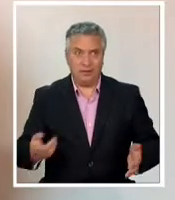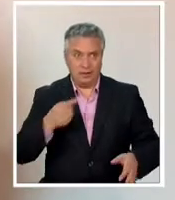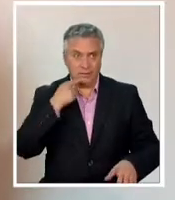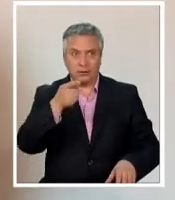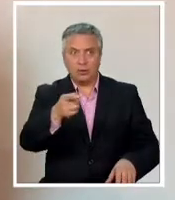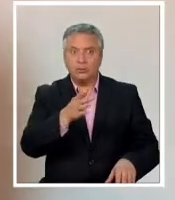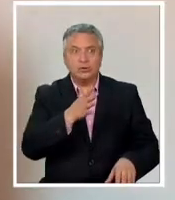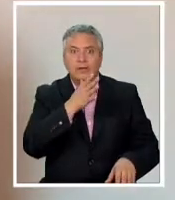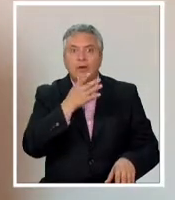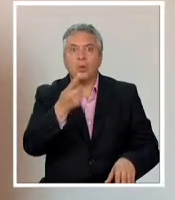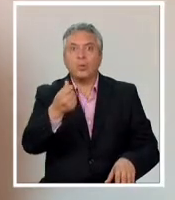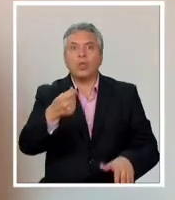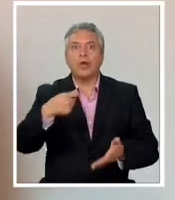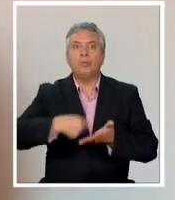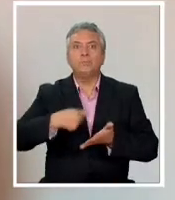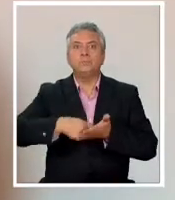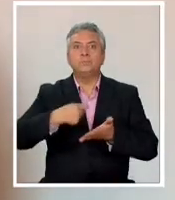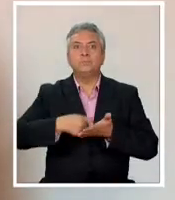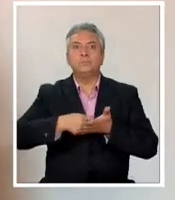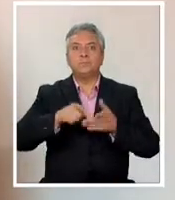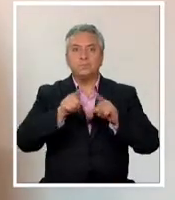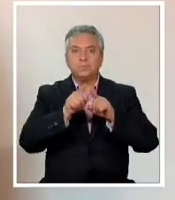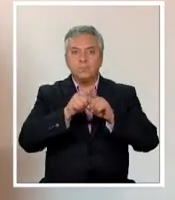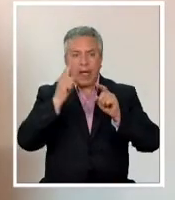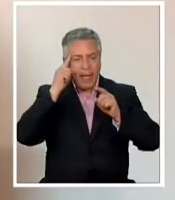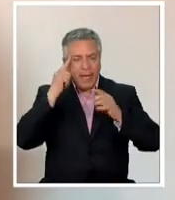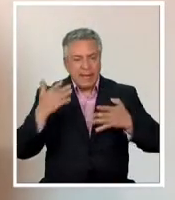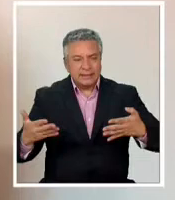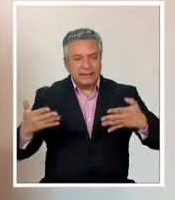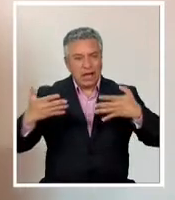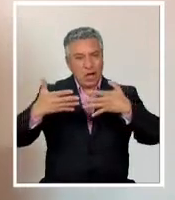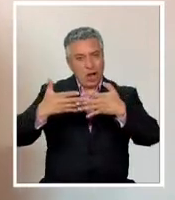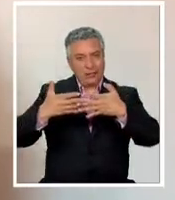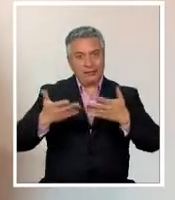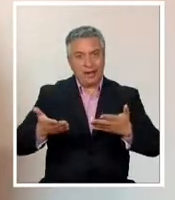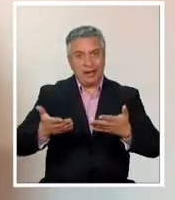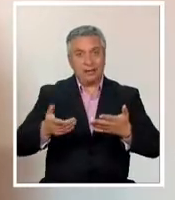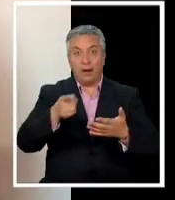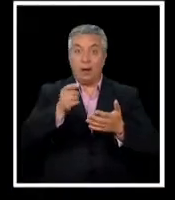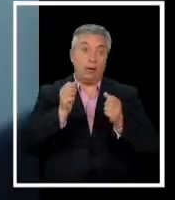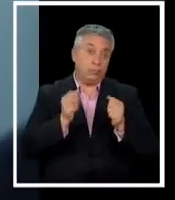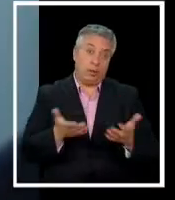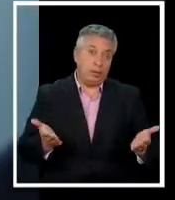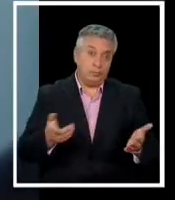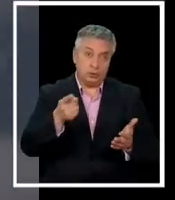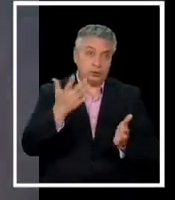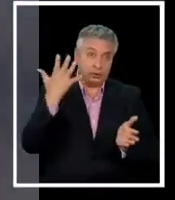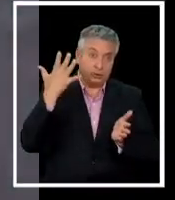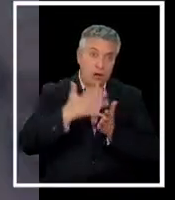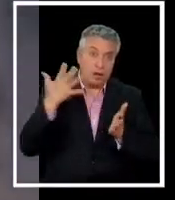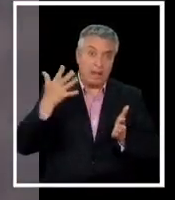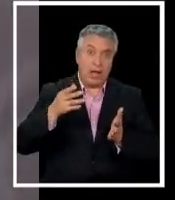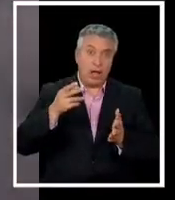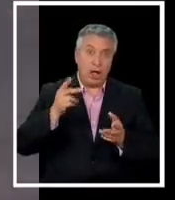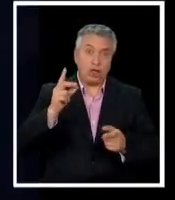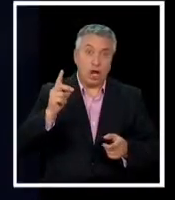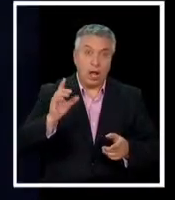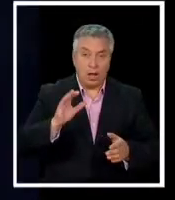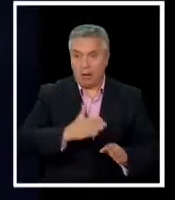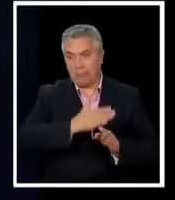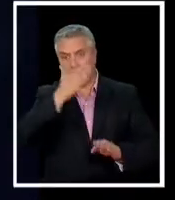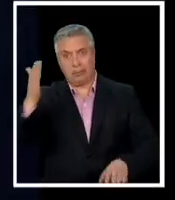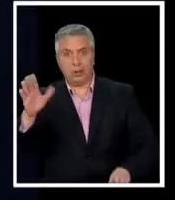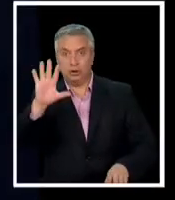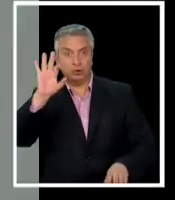cuánto te van a cobrar por lo que se llama sincronizar y puede ser no sé puede ser desde 5 mil dólares a 50 mil dólares